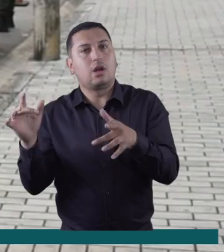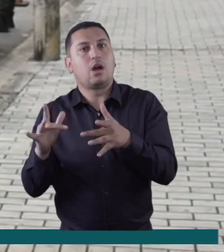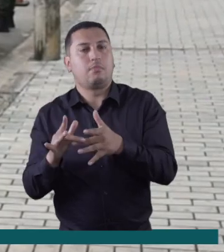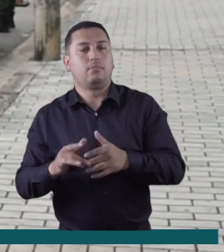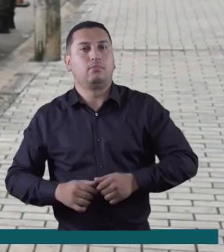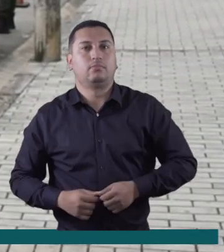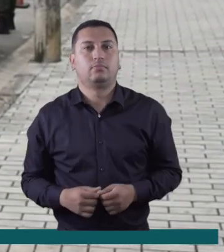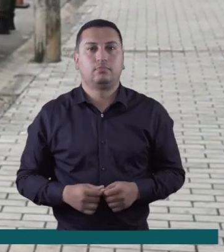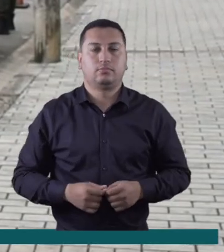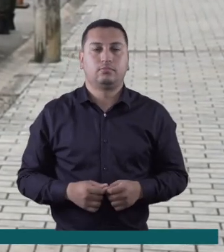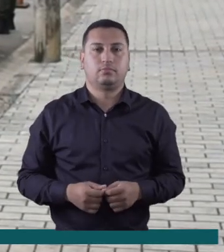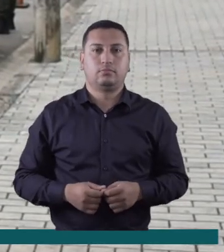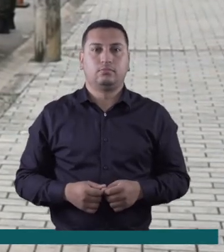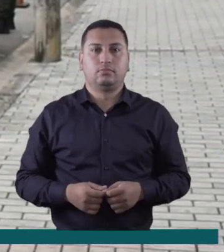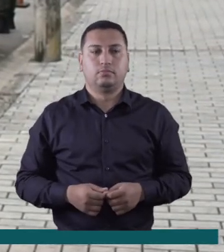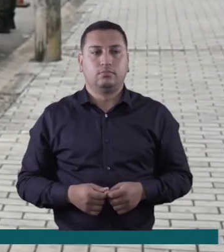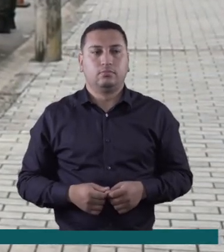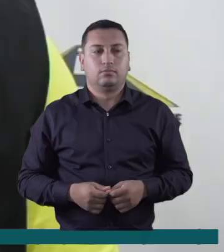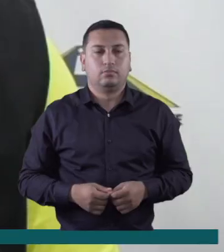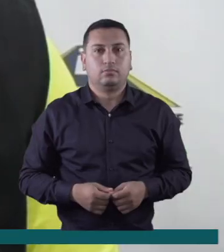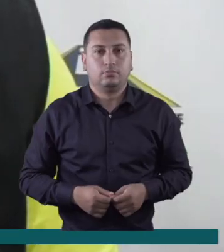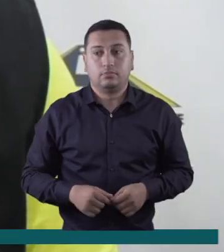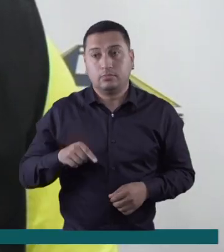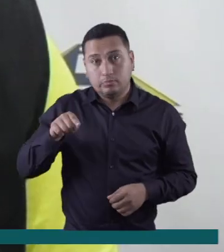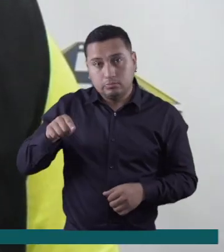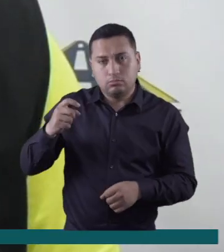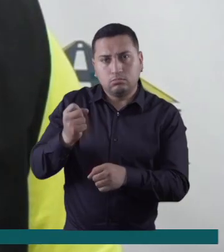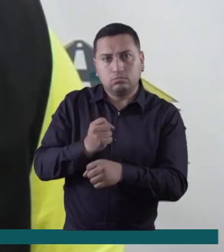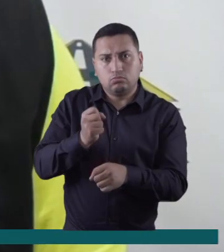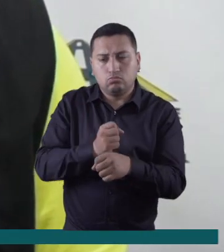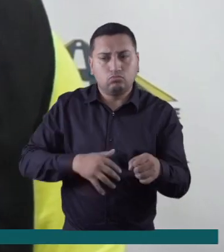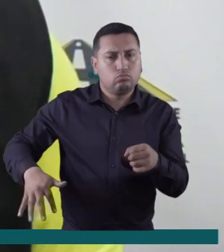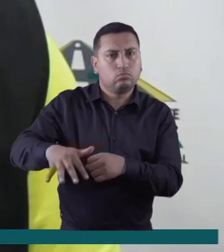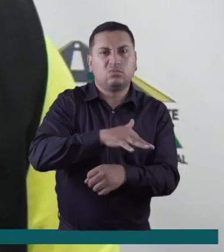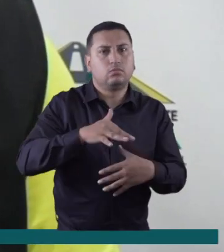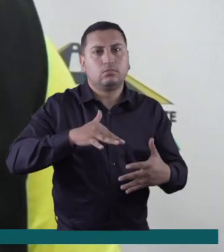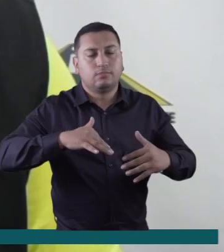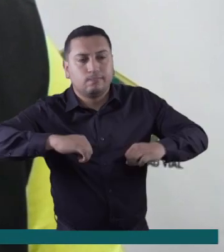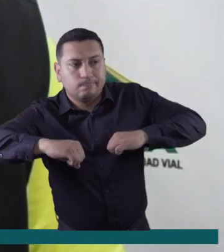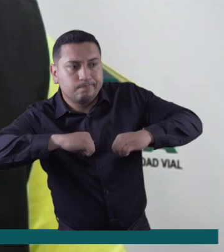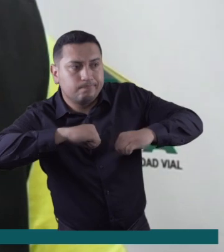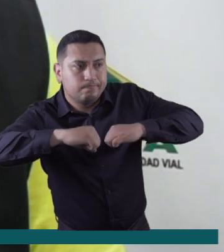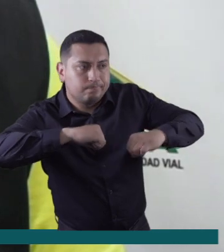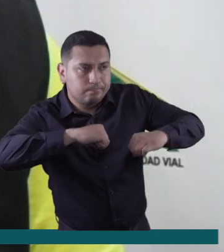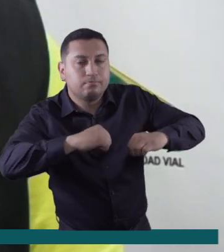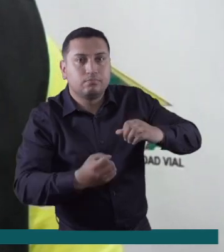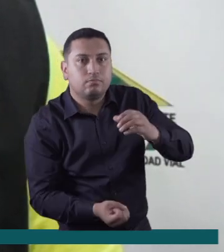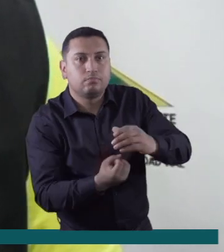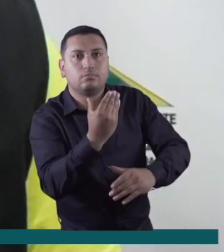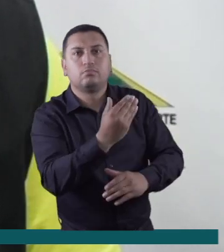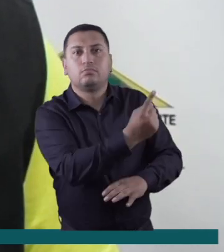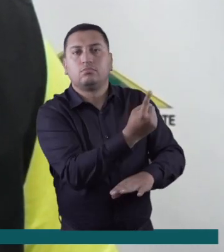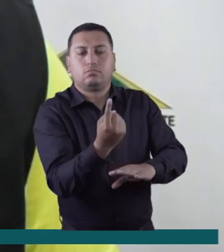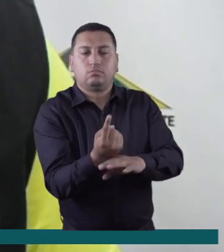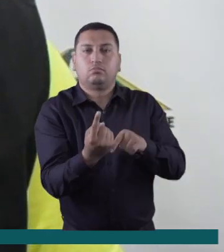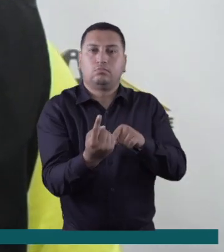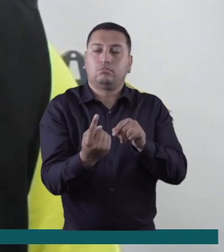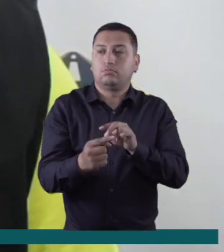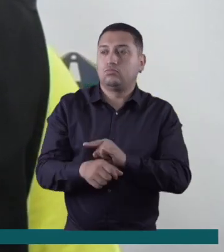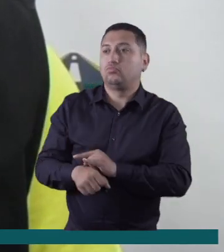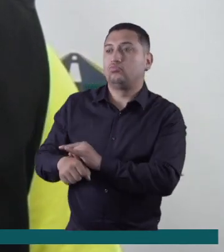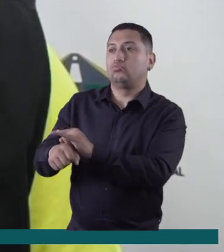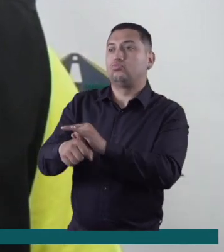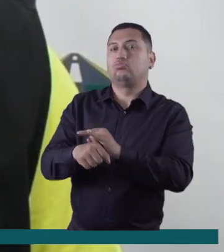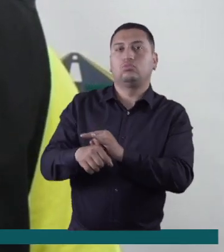acciones que incluyen estrategias pedagógicas. Se está trabajando en la gestión de crear los llamados